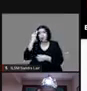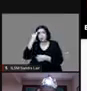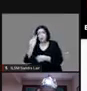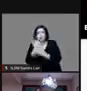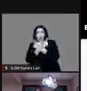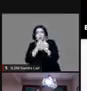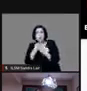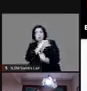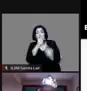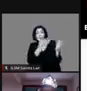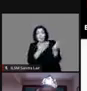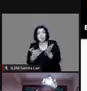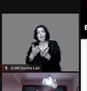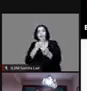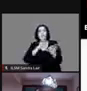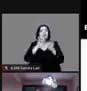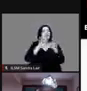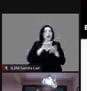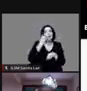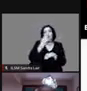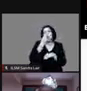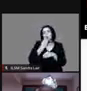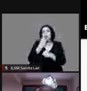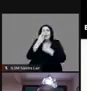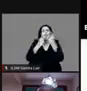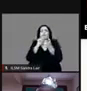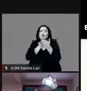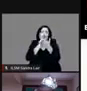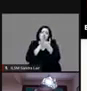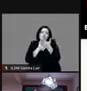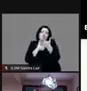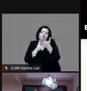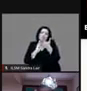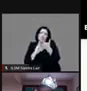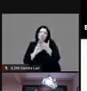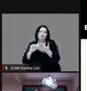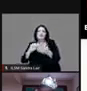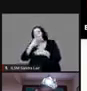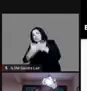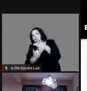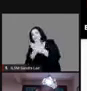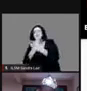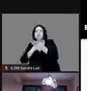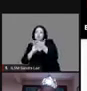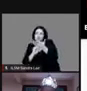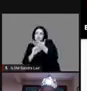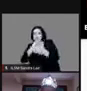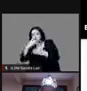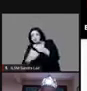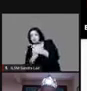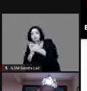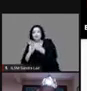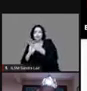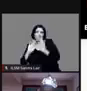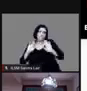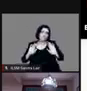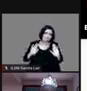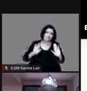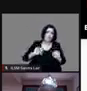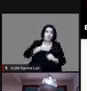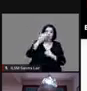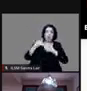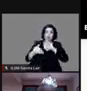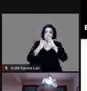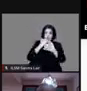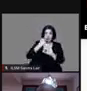trabajo de la escuela un par de párrafos al día un par de líneas un par de reflexiones y nos los envían y